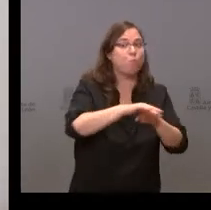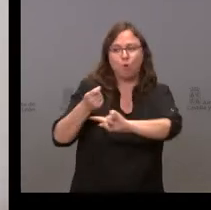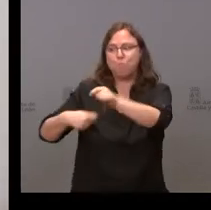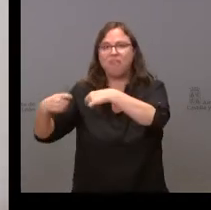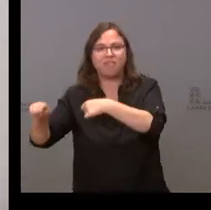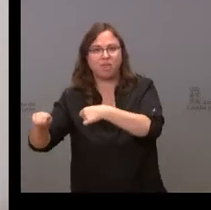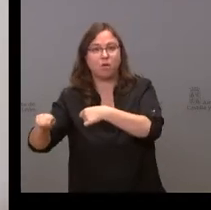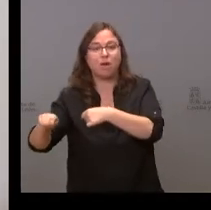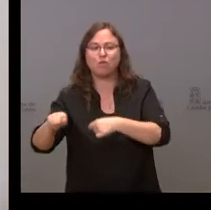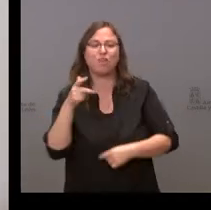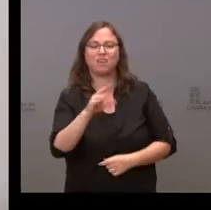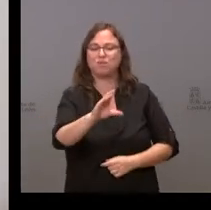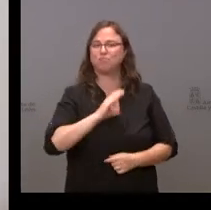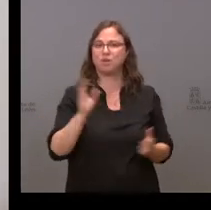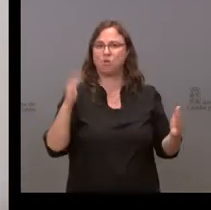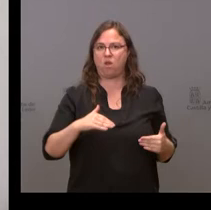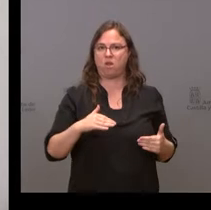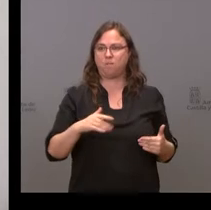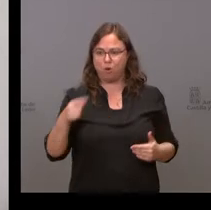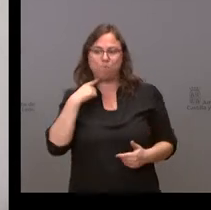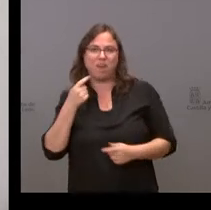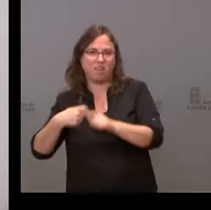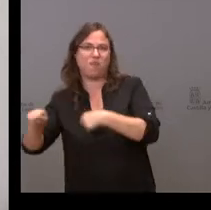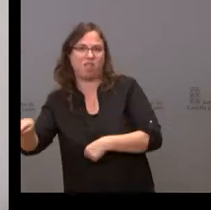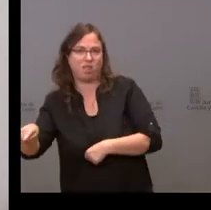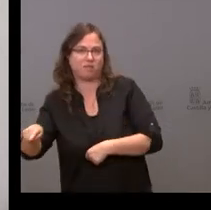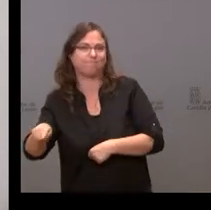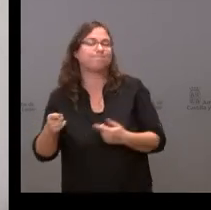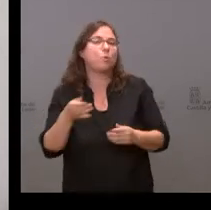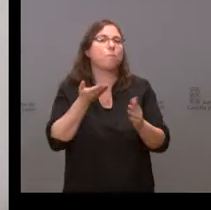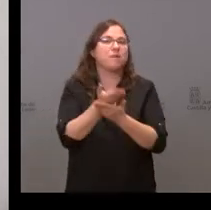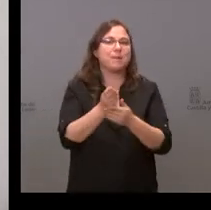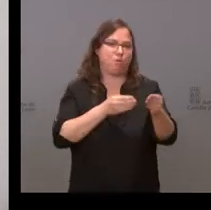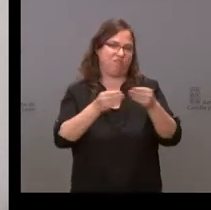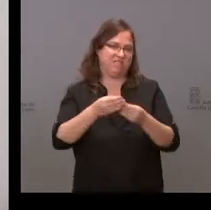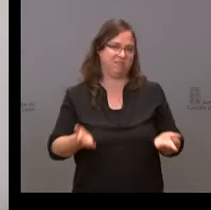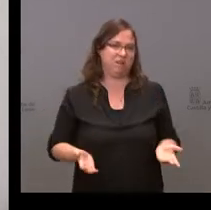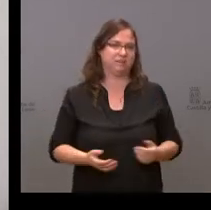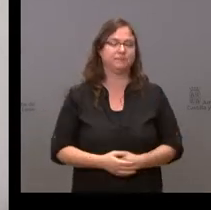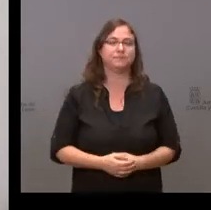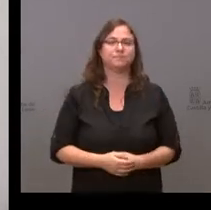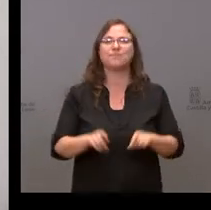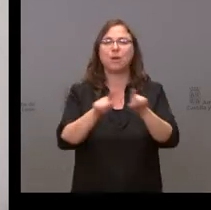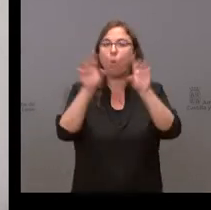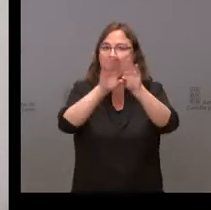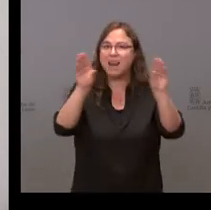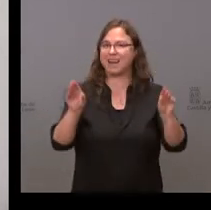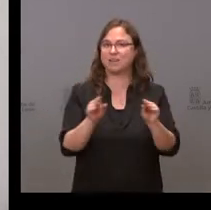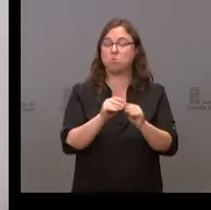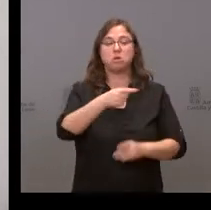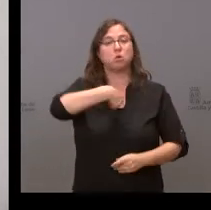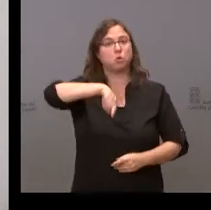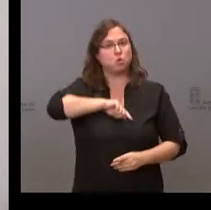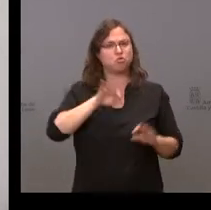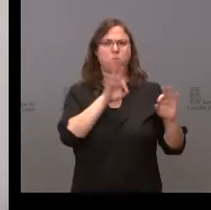Gobierno de España, de la Junta de Castilla y León. Por tanto, y como resumen, estamos preparados, hemos